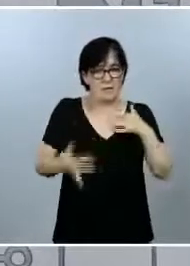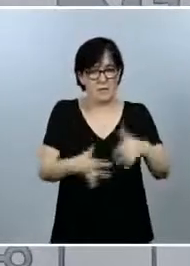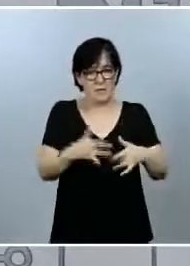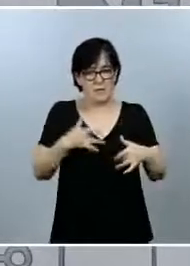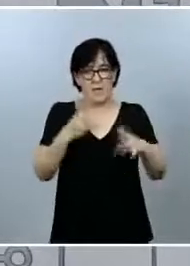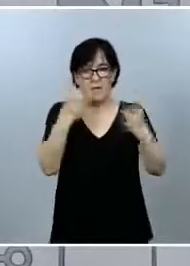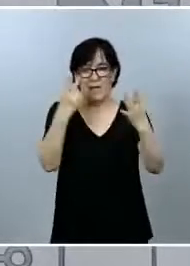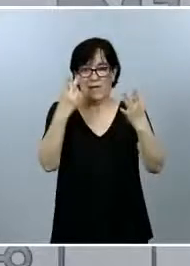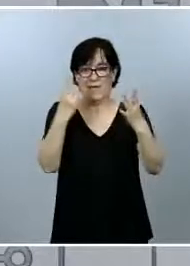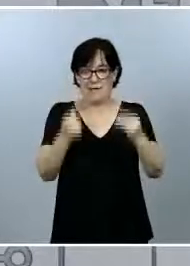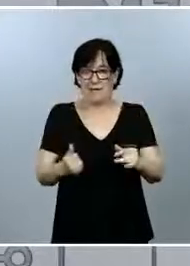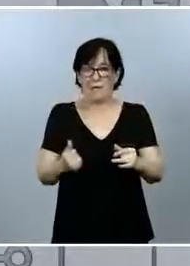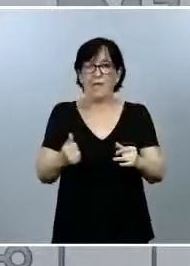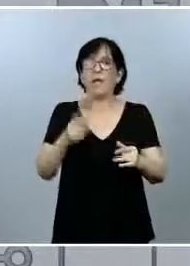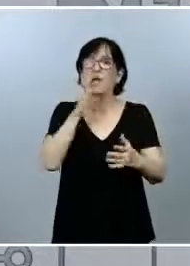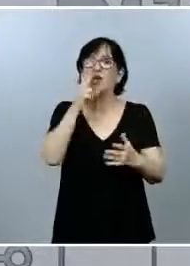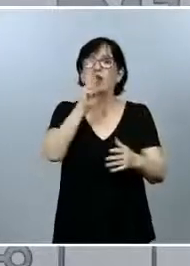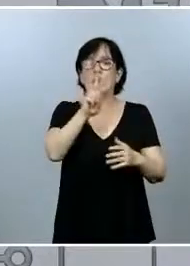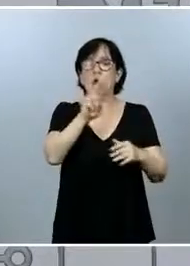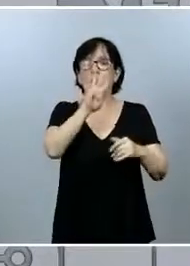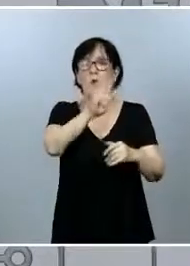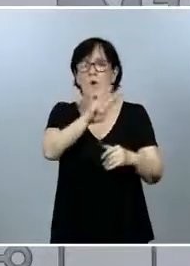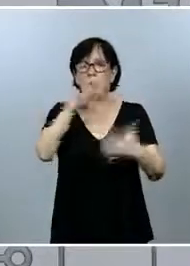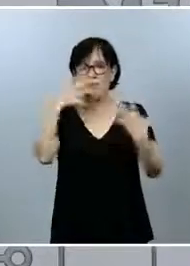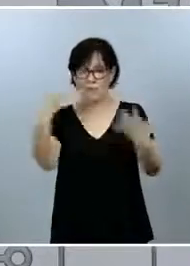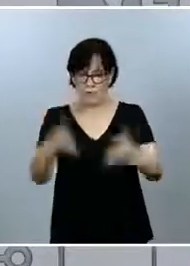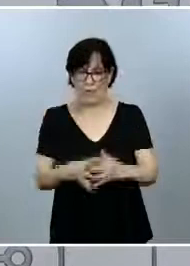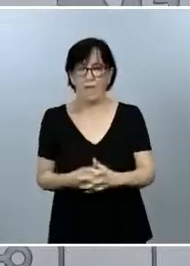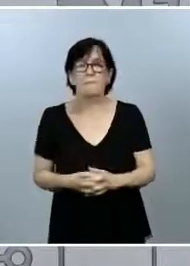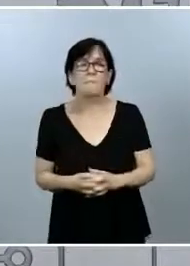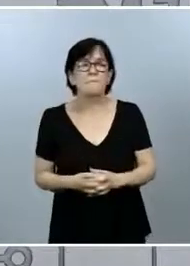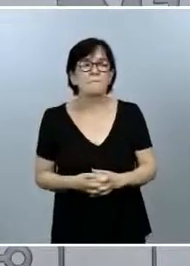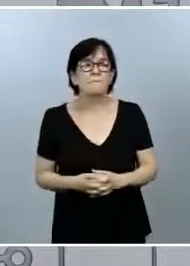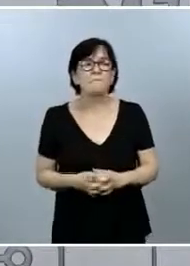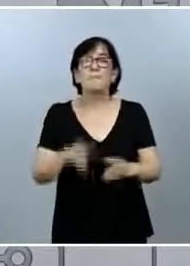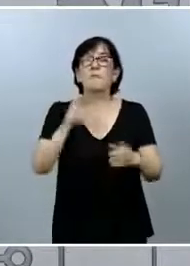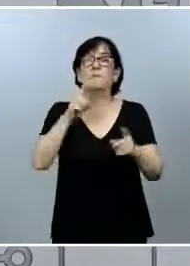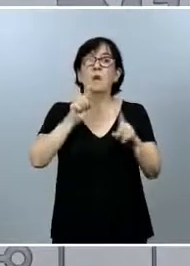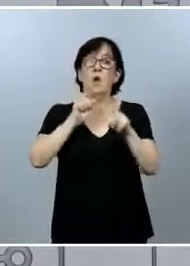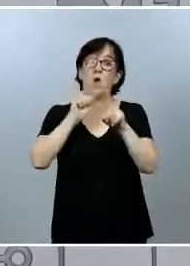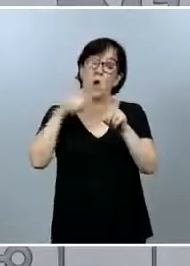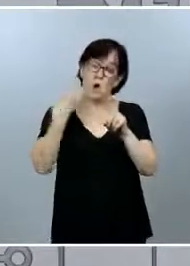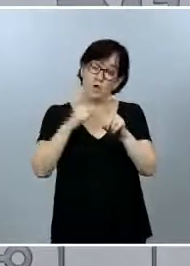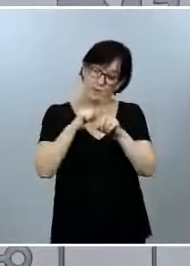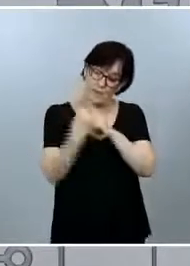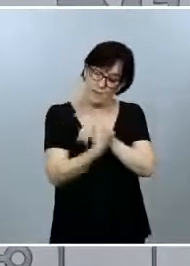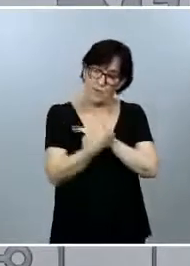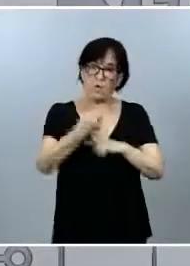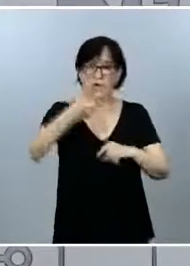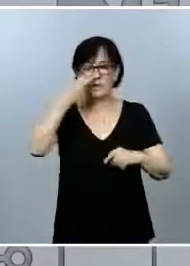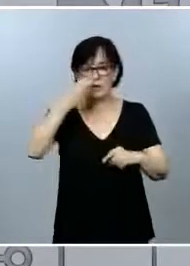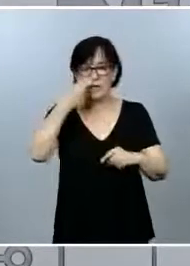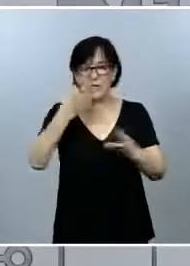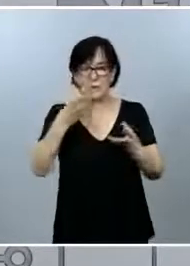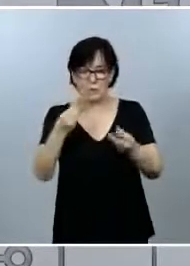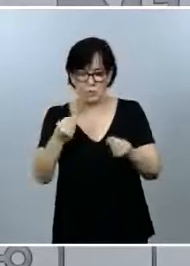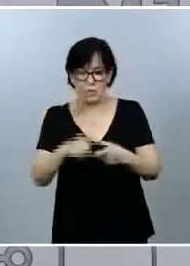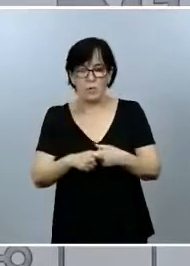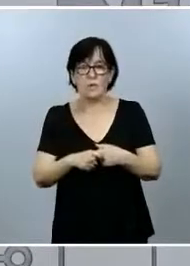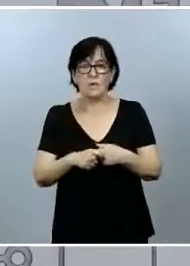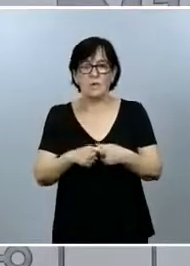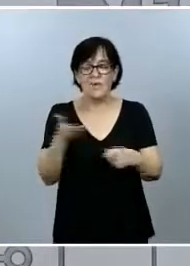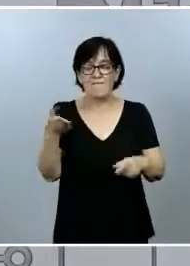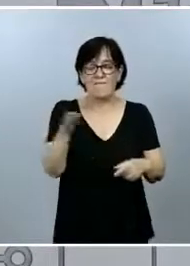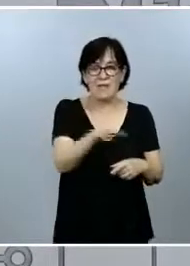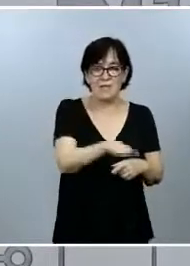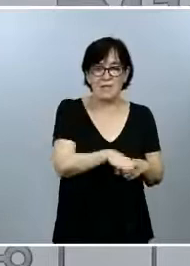siete días han sido 249. Otro valor que, como siempre nos interesa mucho, es el de los fallecidos,